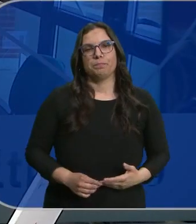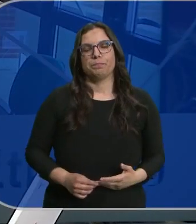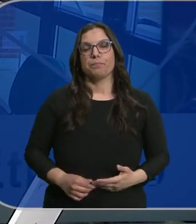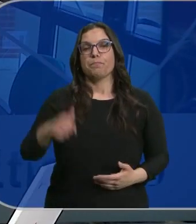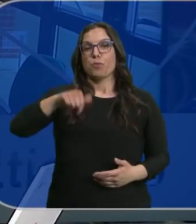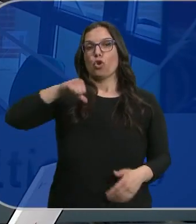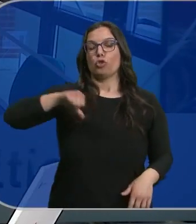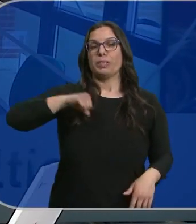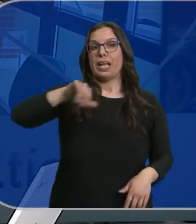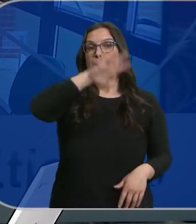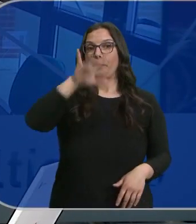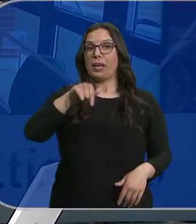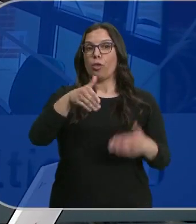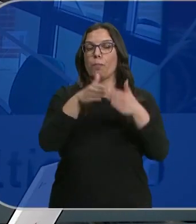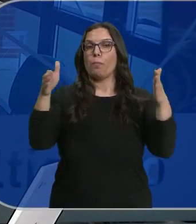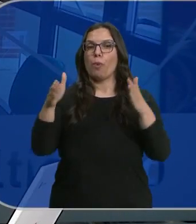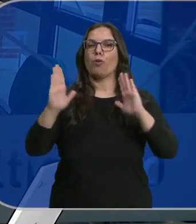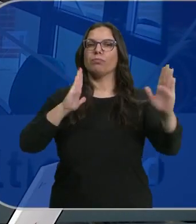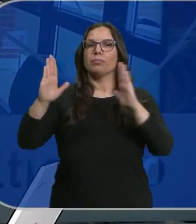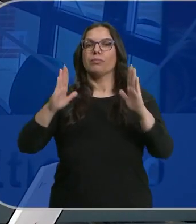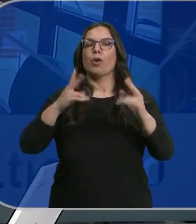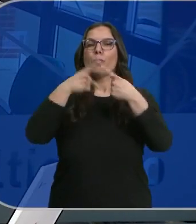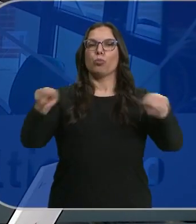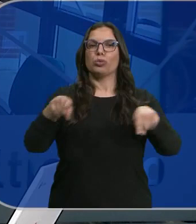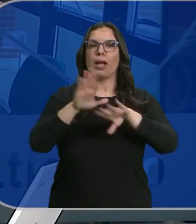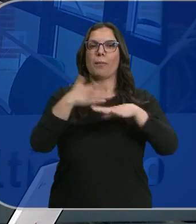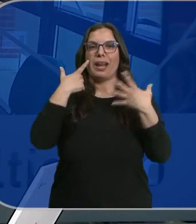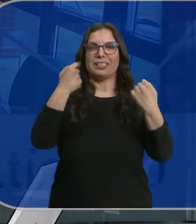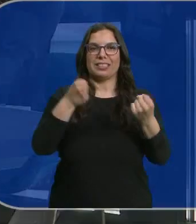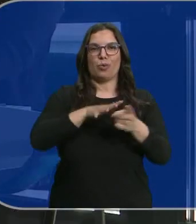Hoy en el Hospital del Bierzo ha comenzado el ciclo de música para la salud.